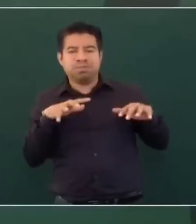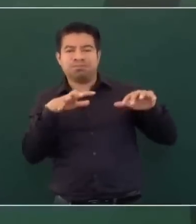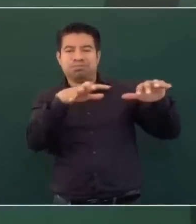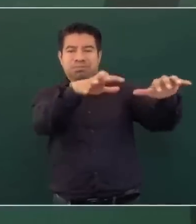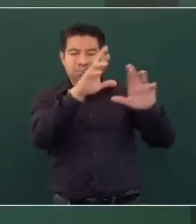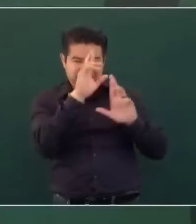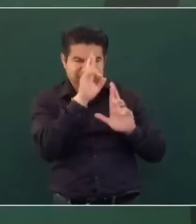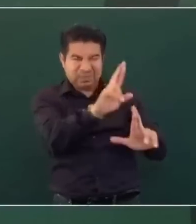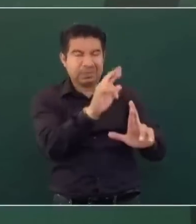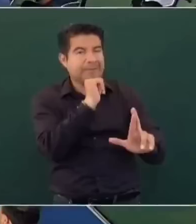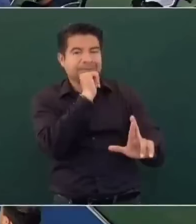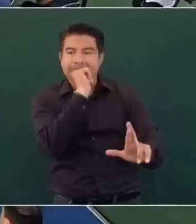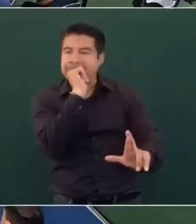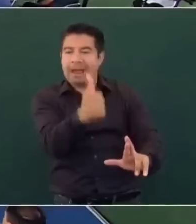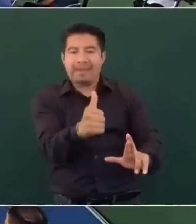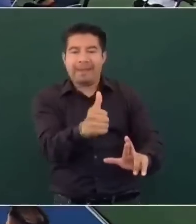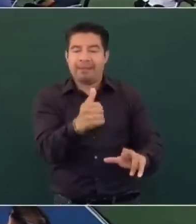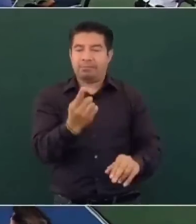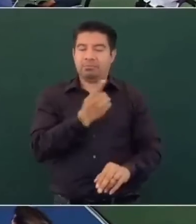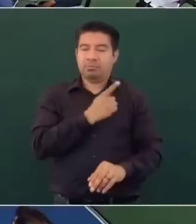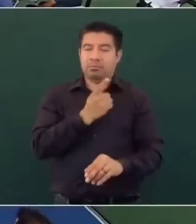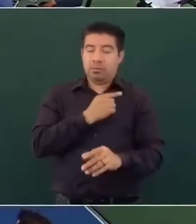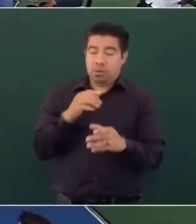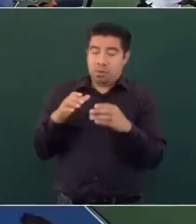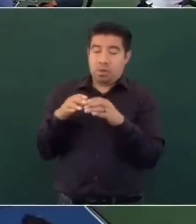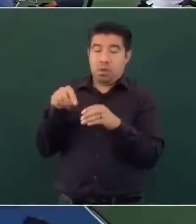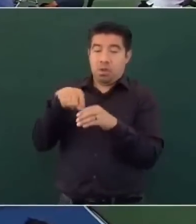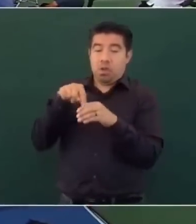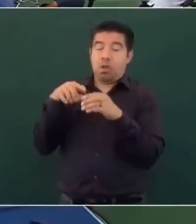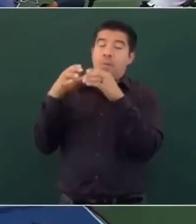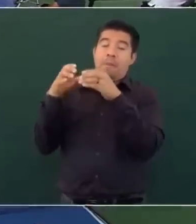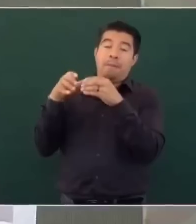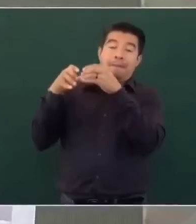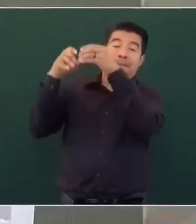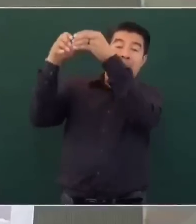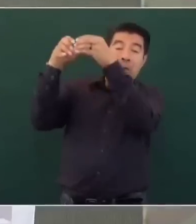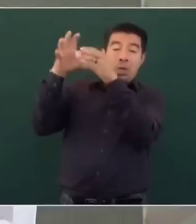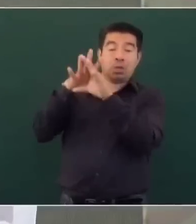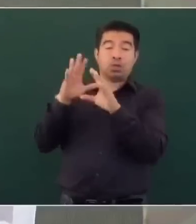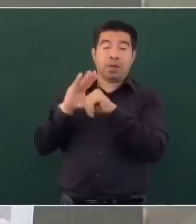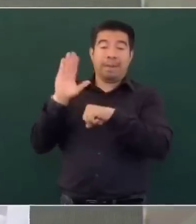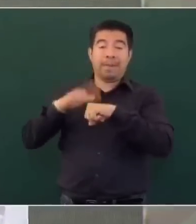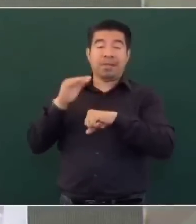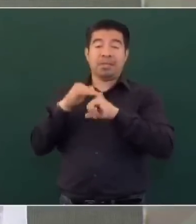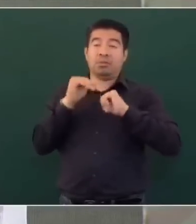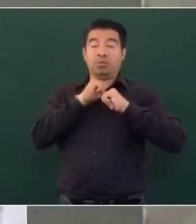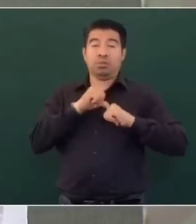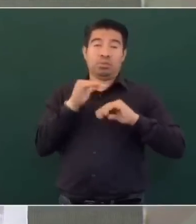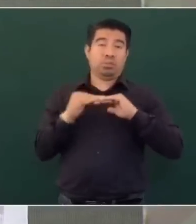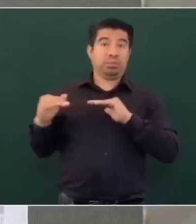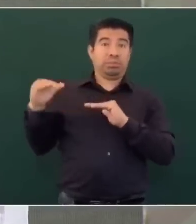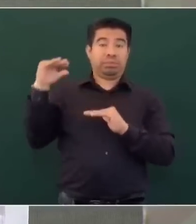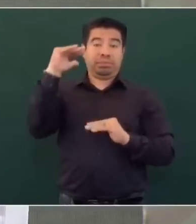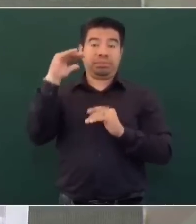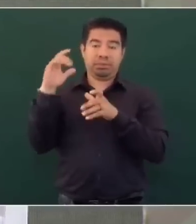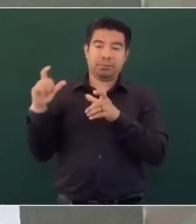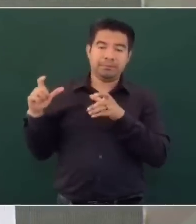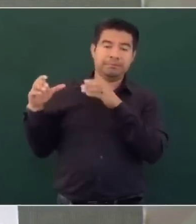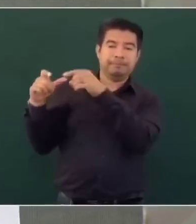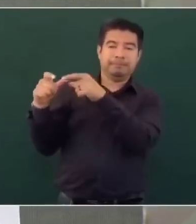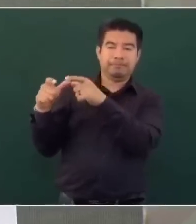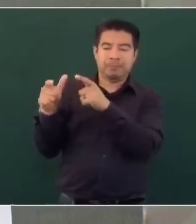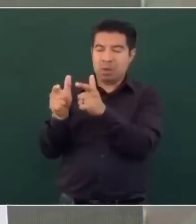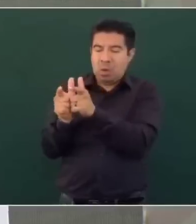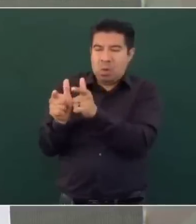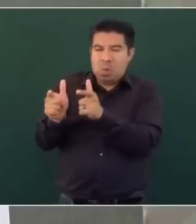La política, según ellos, se hace en la cúpula, se